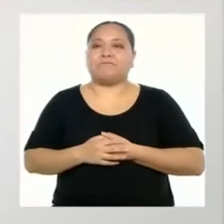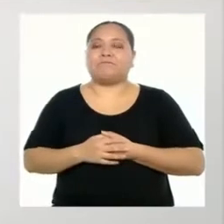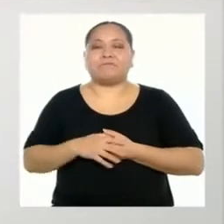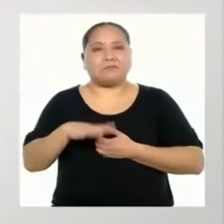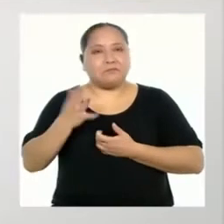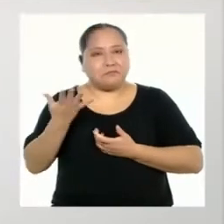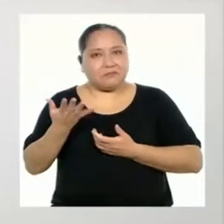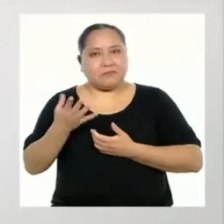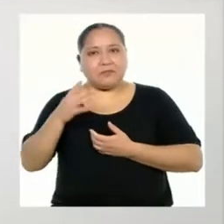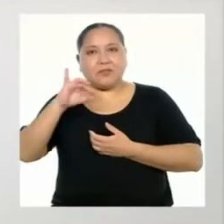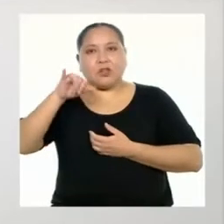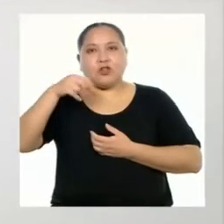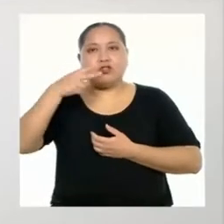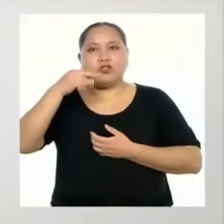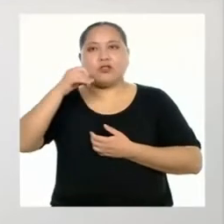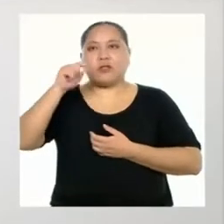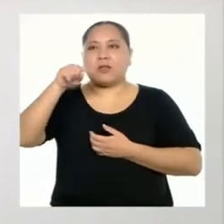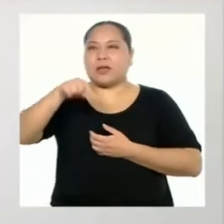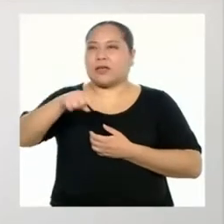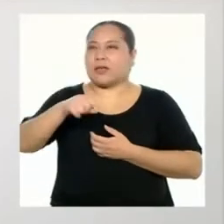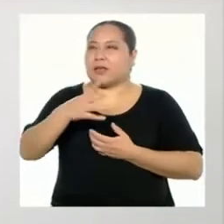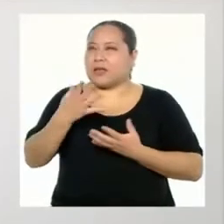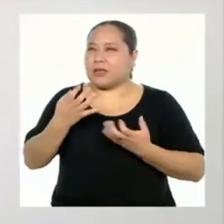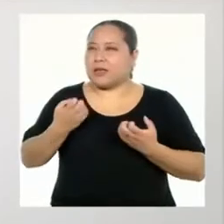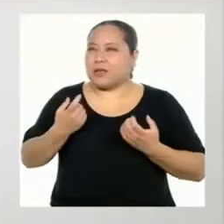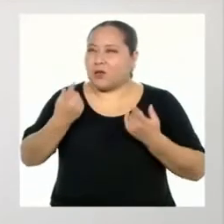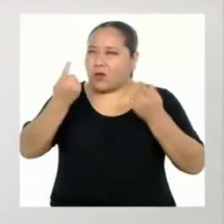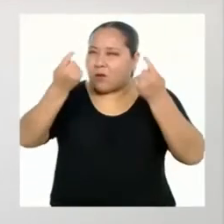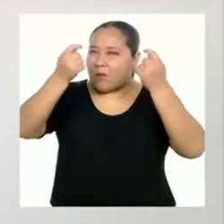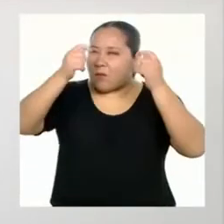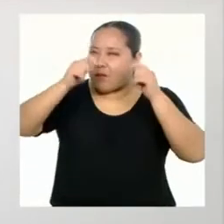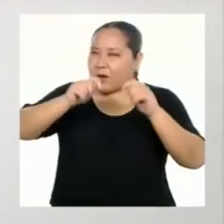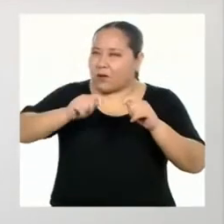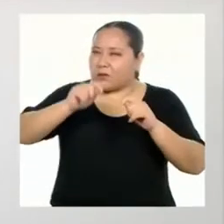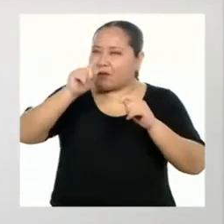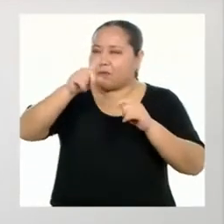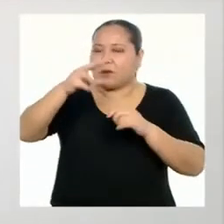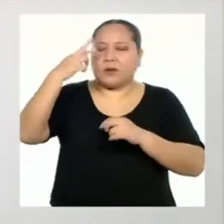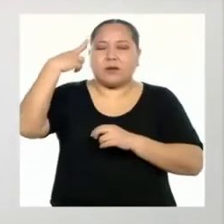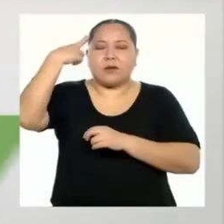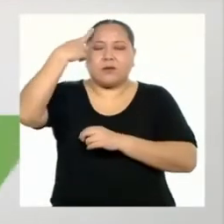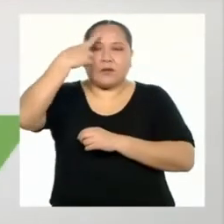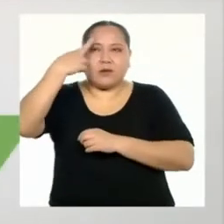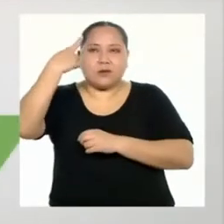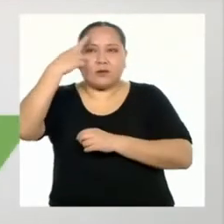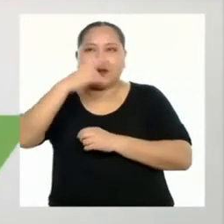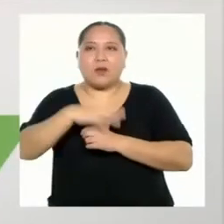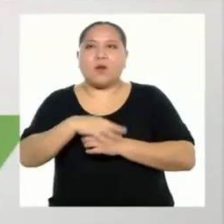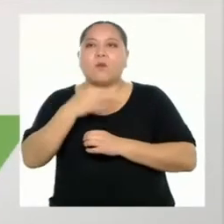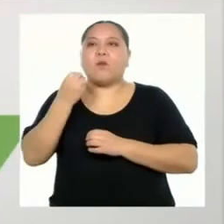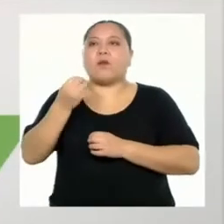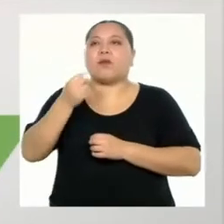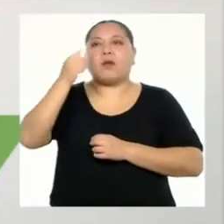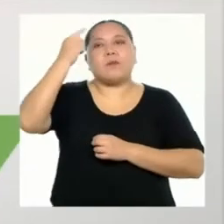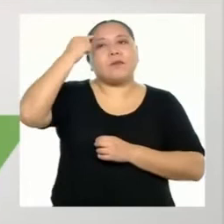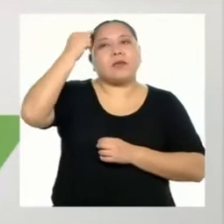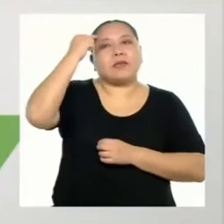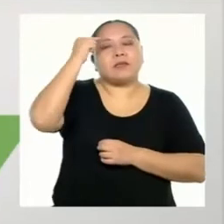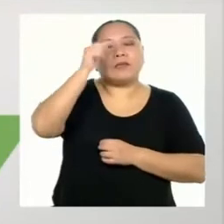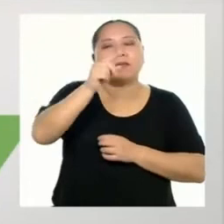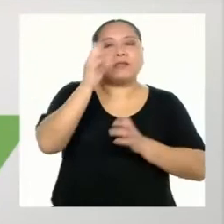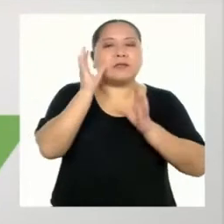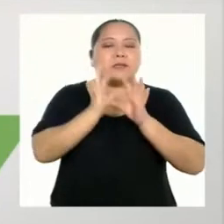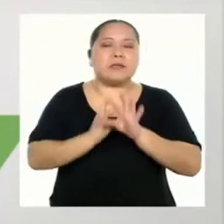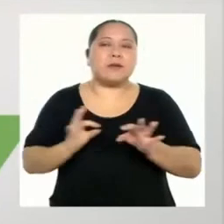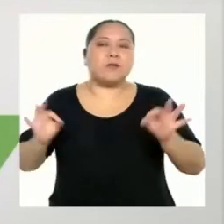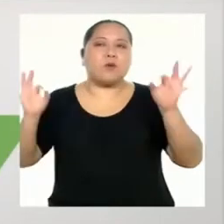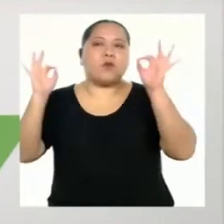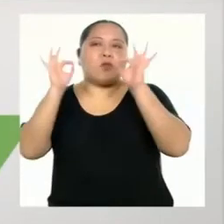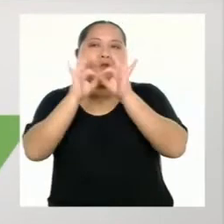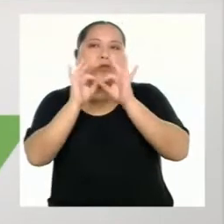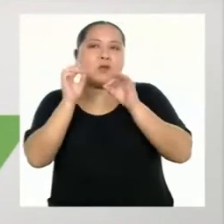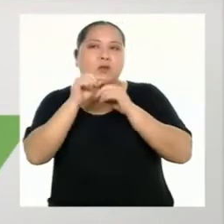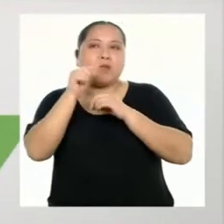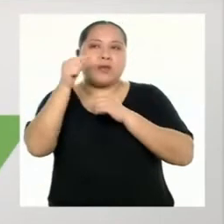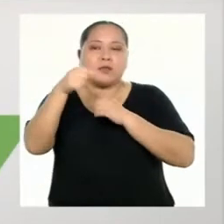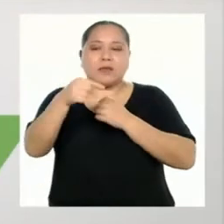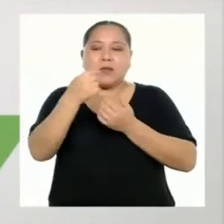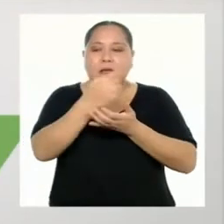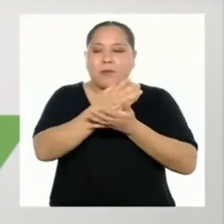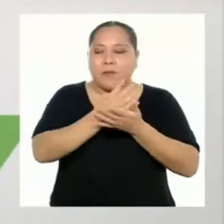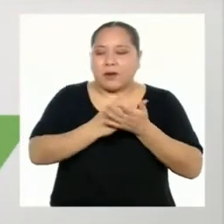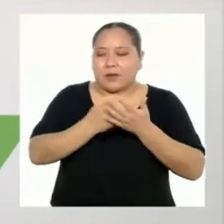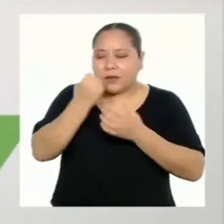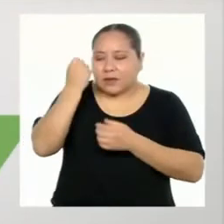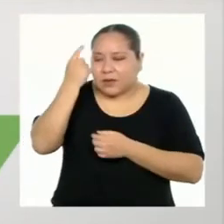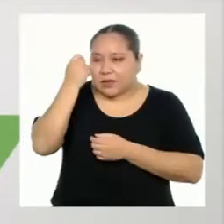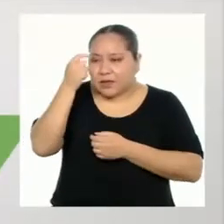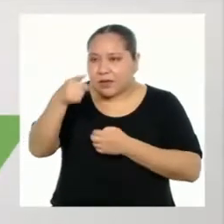Jonathan, aquí quisiera hacer una pequeña pausa para reflexionar. ¿Por qué crees que es tan importante la fase